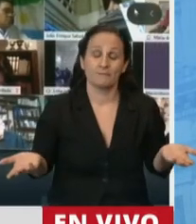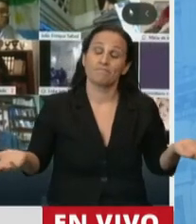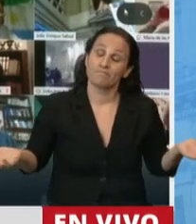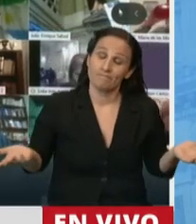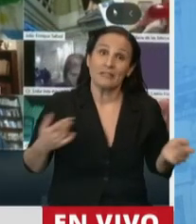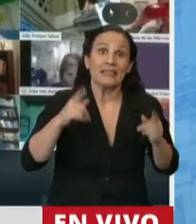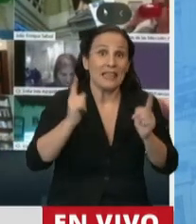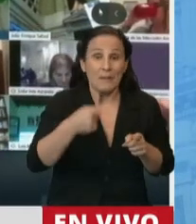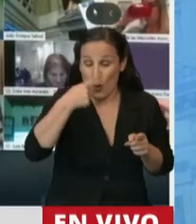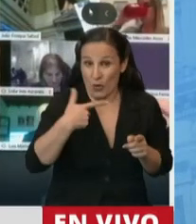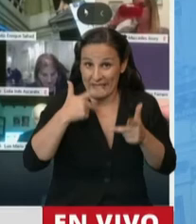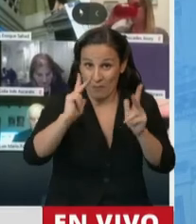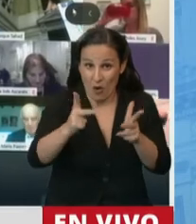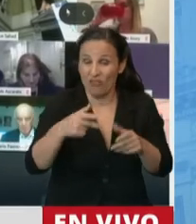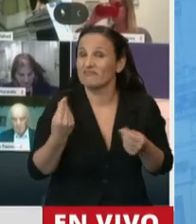técnica, la tecnología,